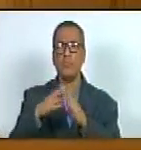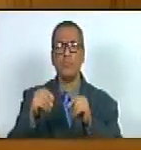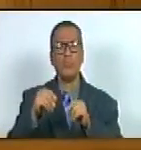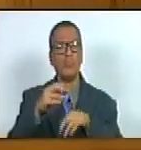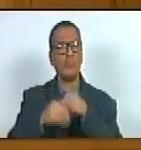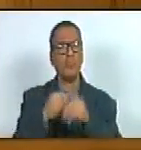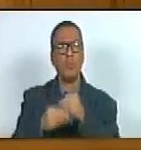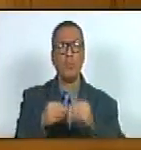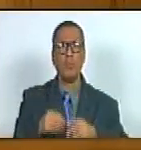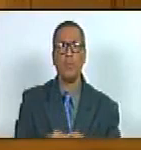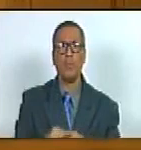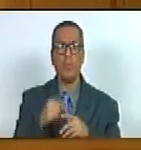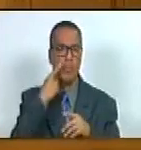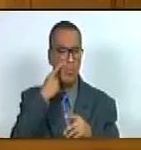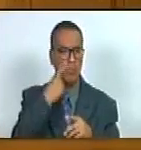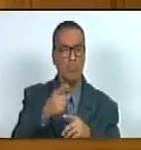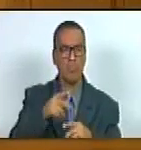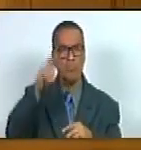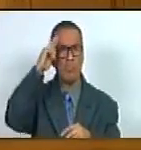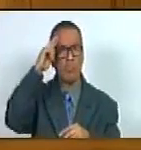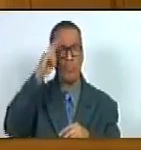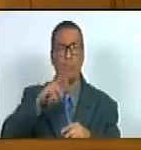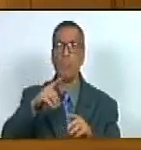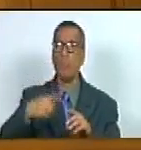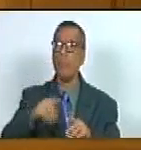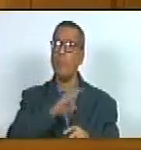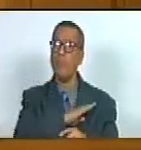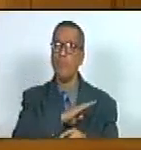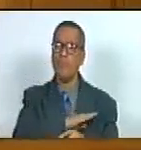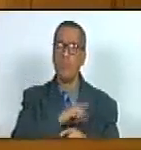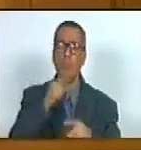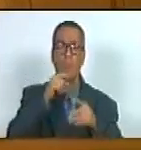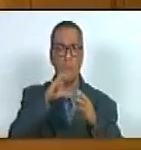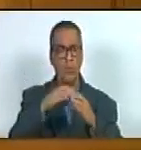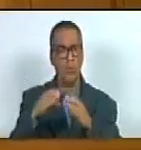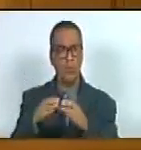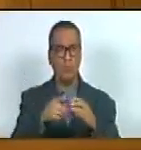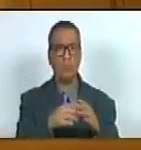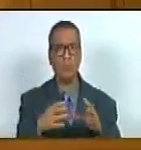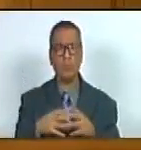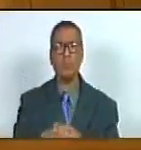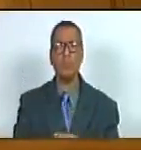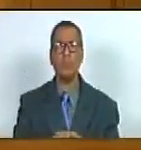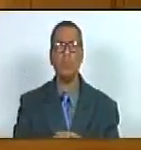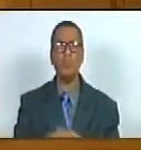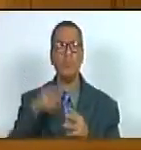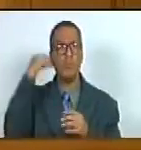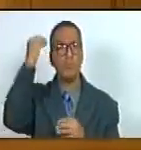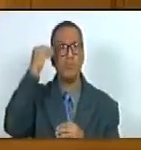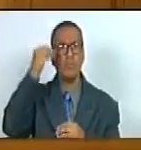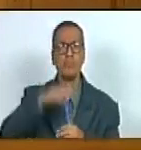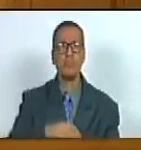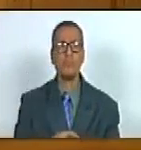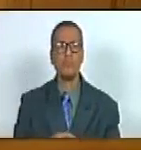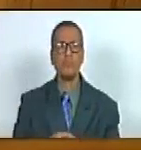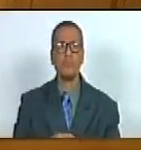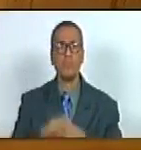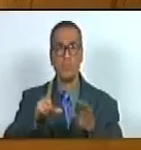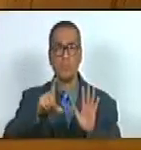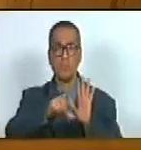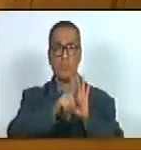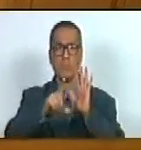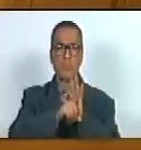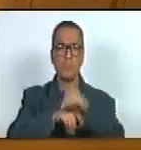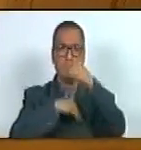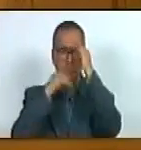manifestaciones velar por el respeto de los derechos y garantías de este sector considerando que la ley para